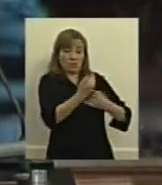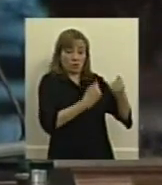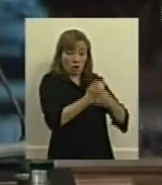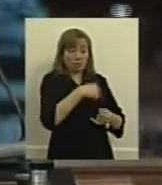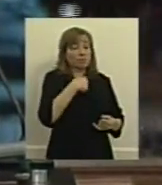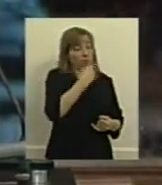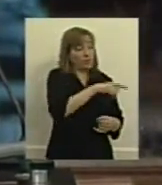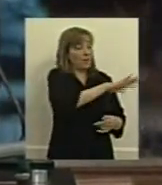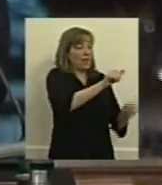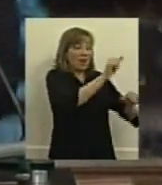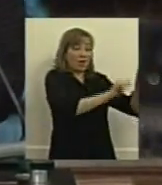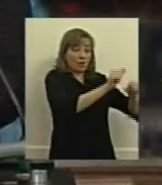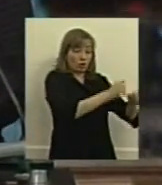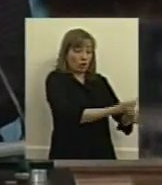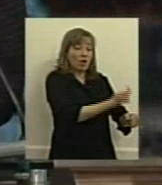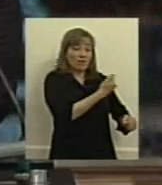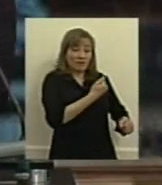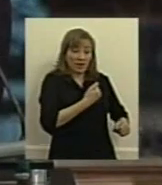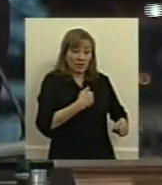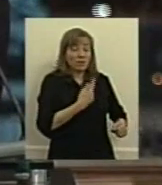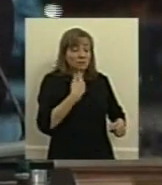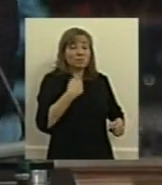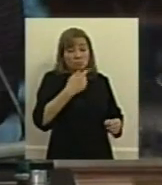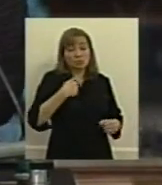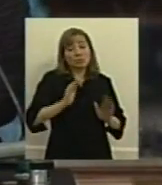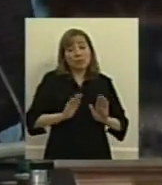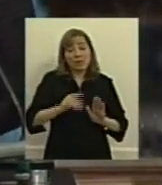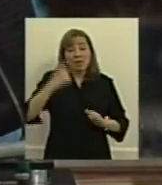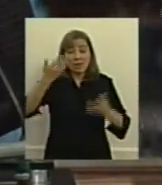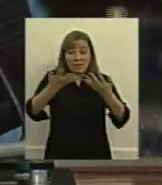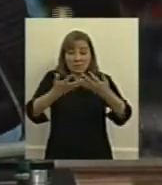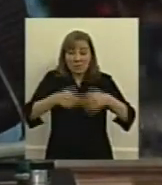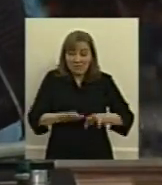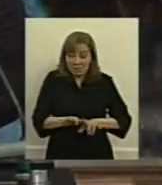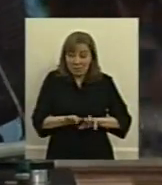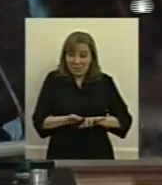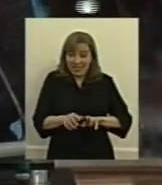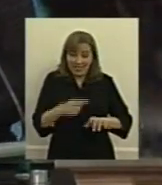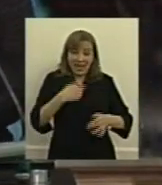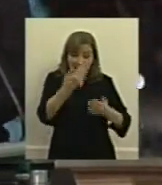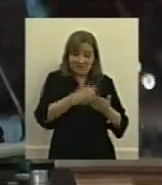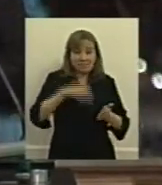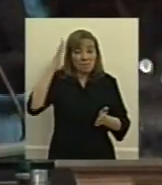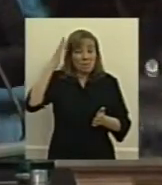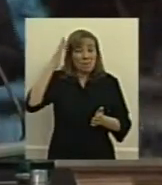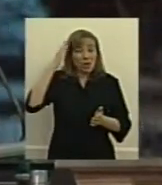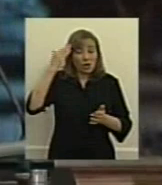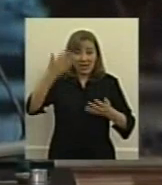laboratorios porque nos va a permitir regionalizar mi idea es que los programas de software se los dije a los tres tengan también